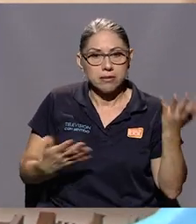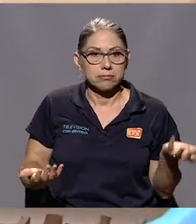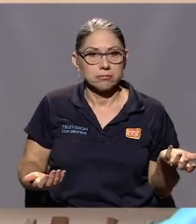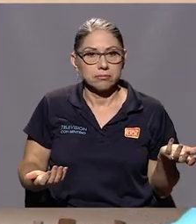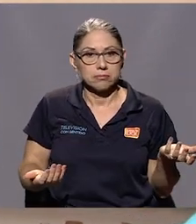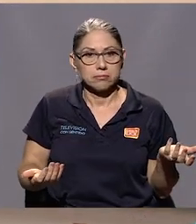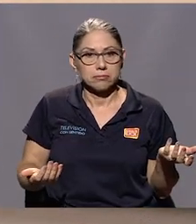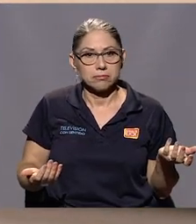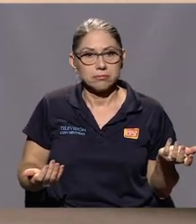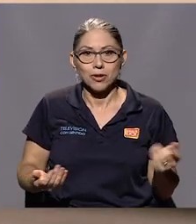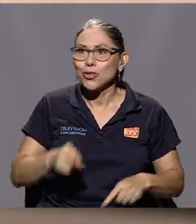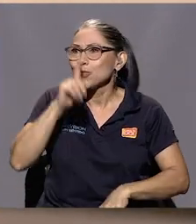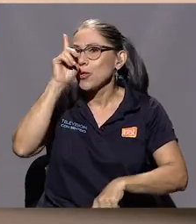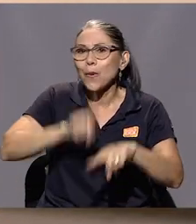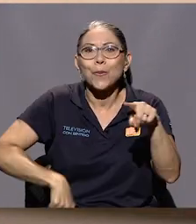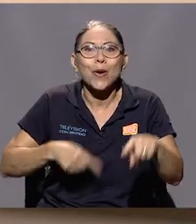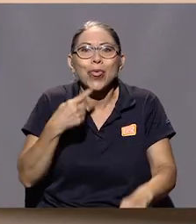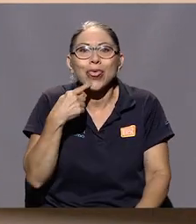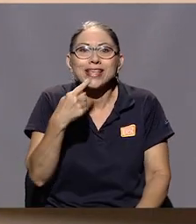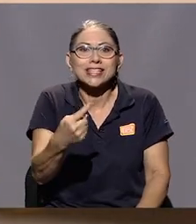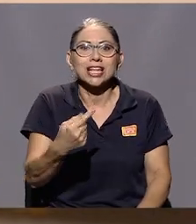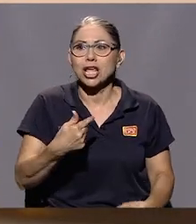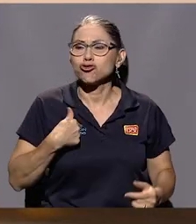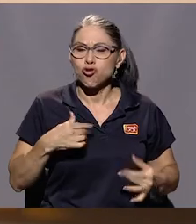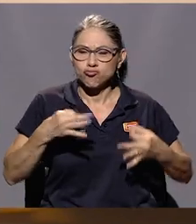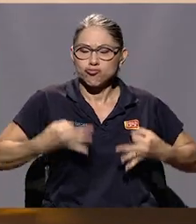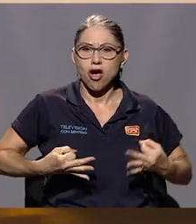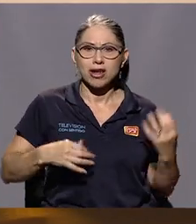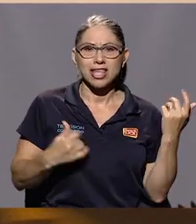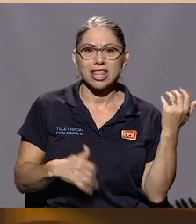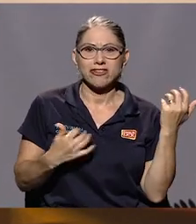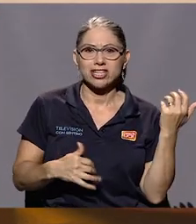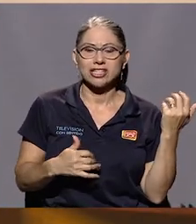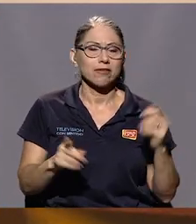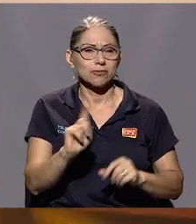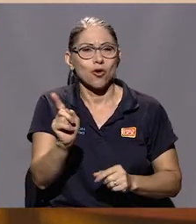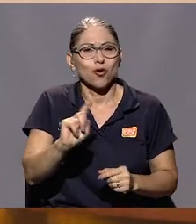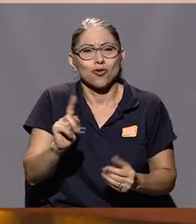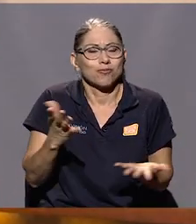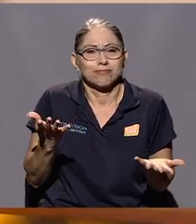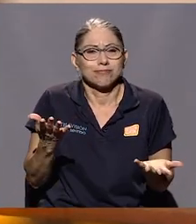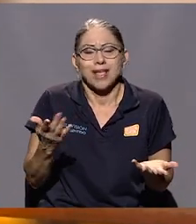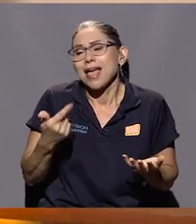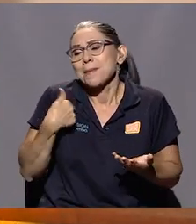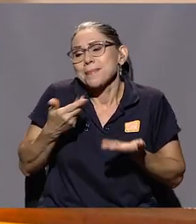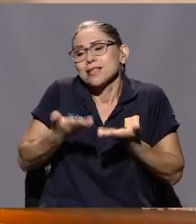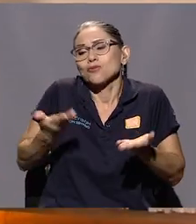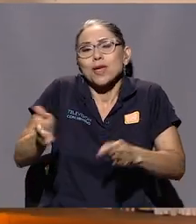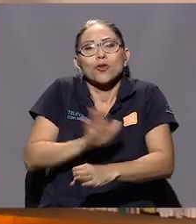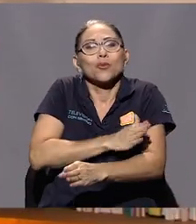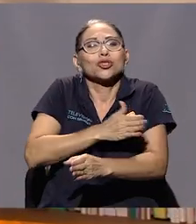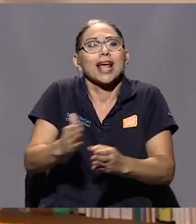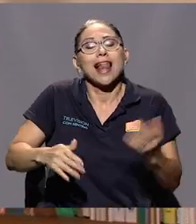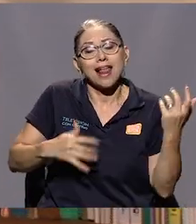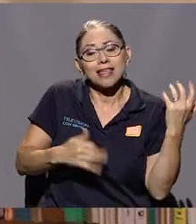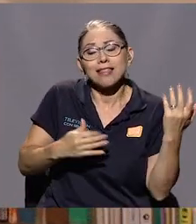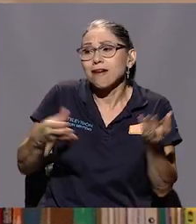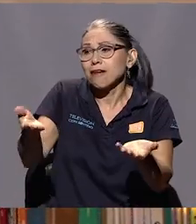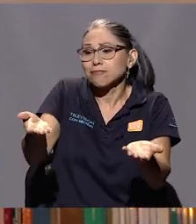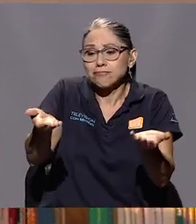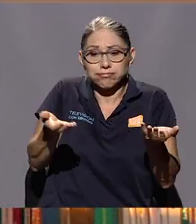puedo decir que nunca he sido guitarrista. No, yo recibía mi instrumento, era la guitarra.